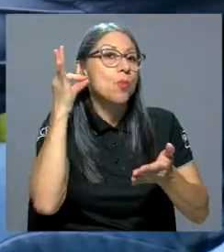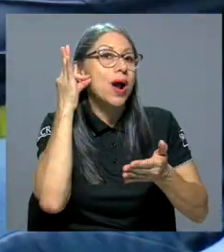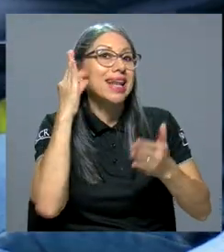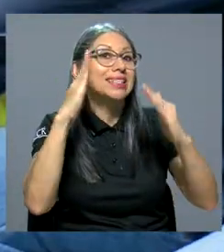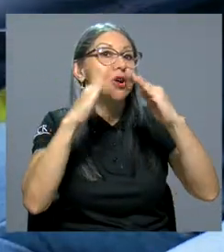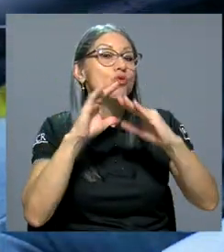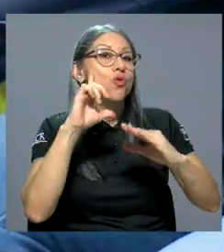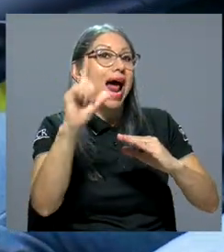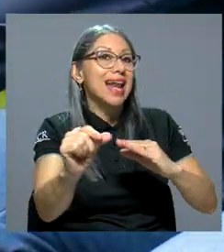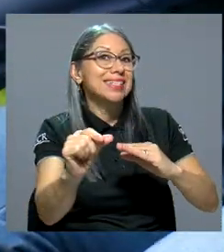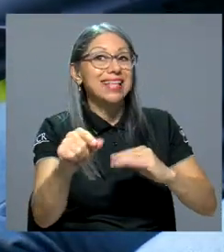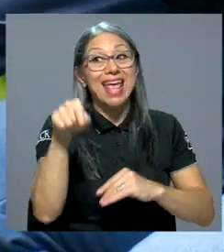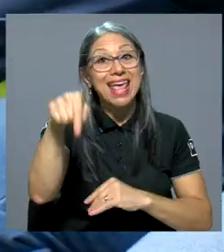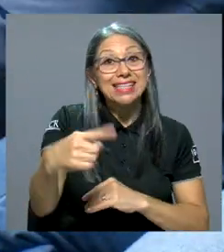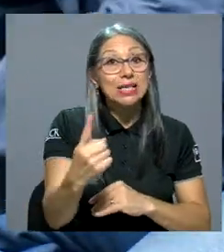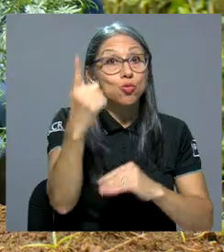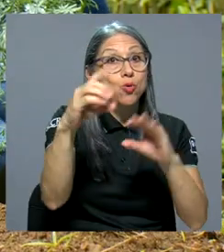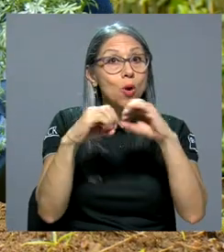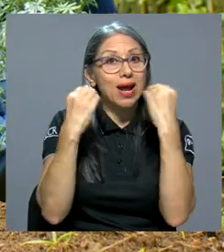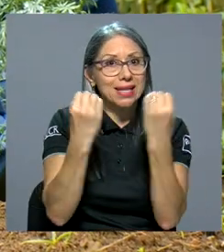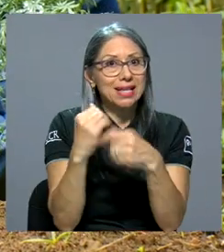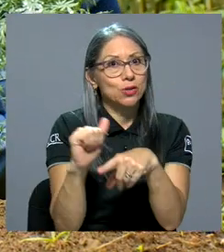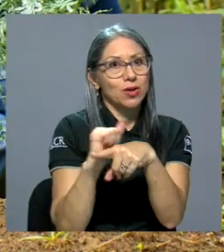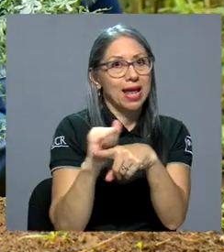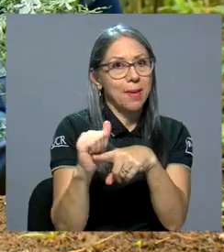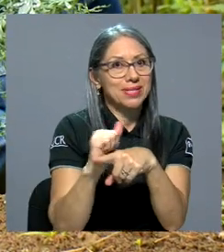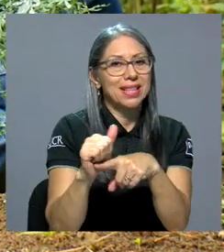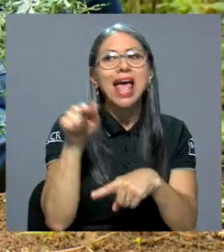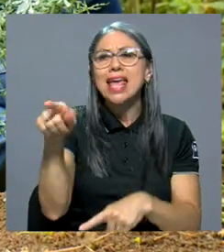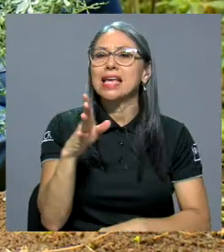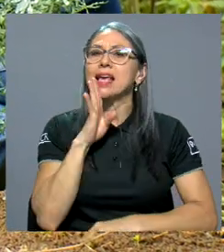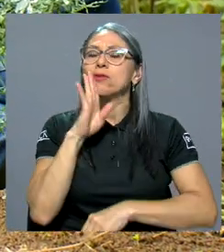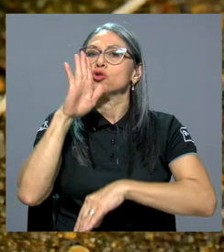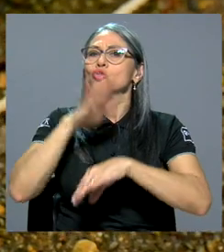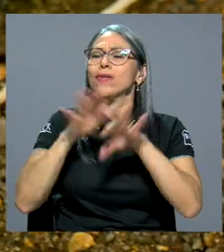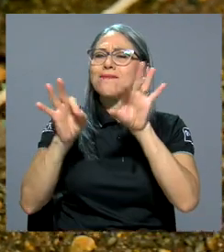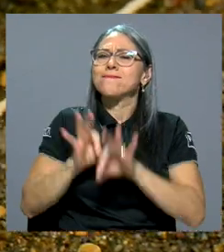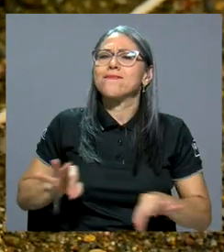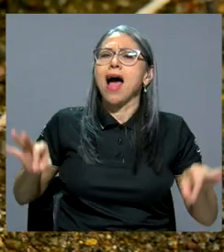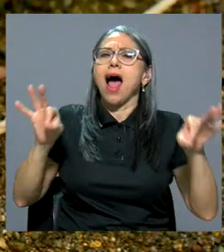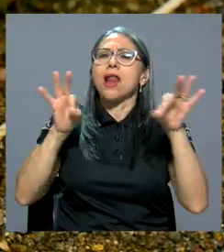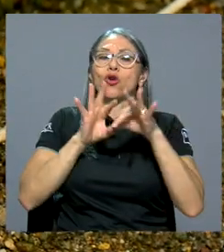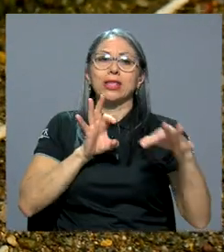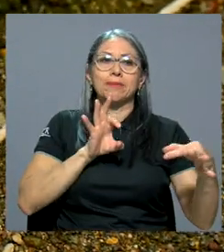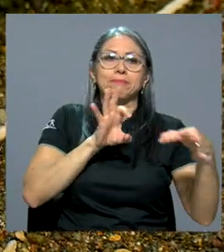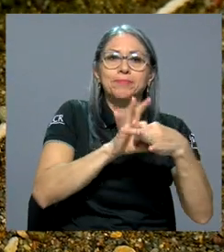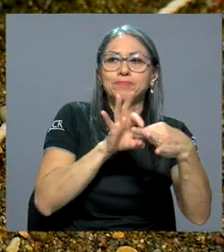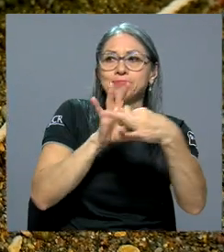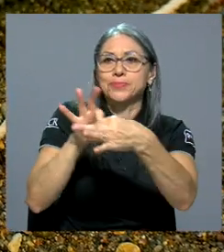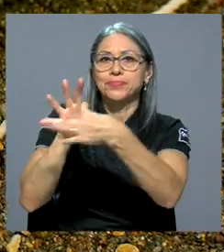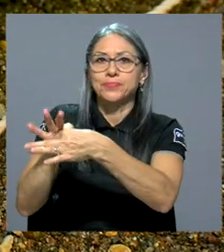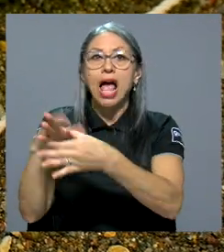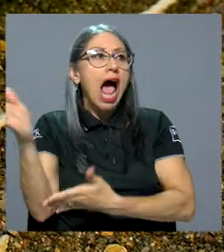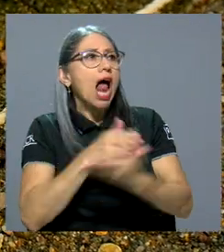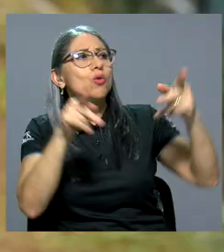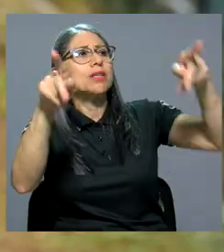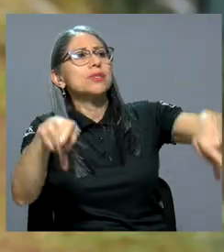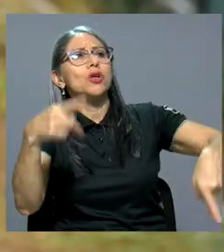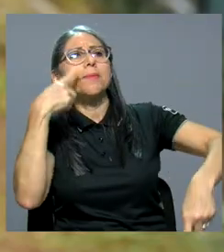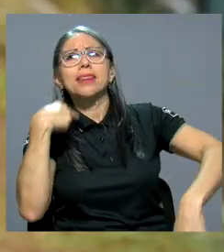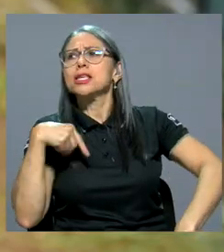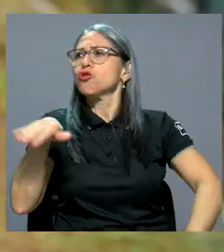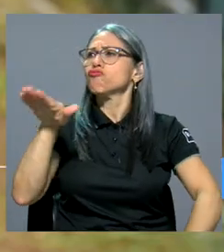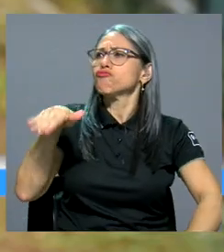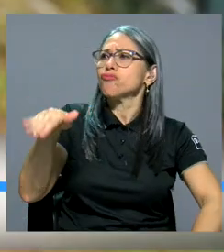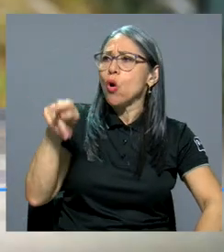organizaciones con las que se realizan capacitaciones comentó sobre el valor de estos vínculos y bueno a mí hay personas que me han dicho matilde